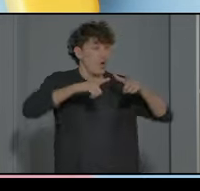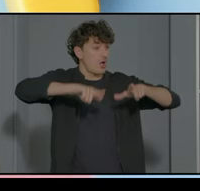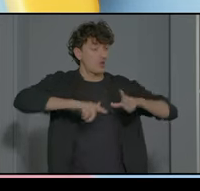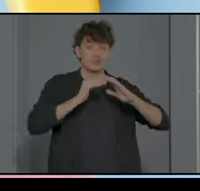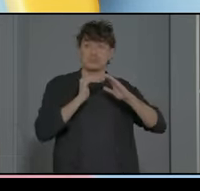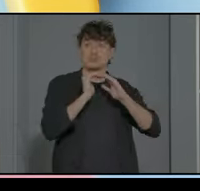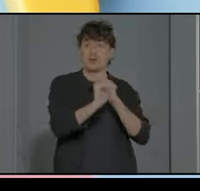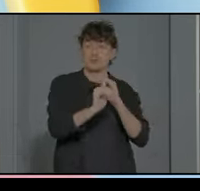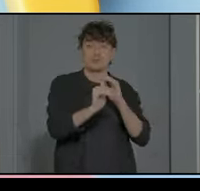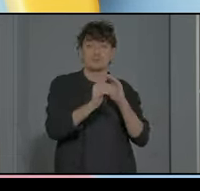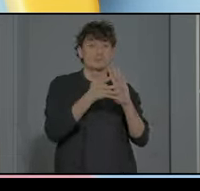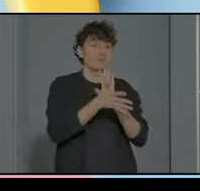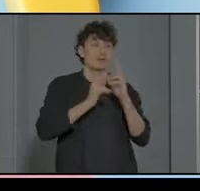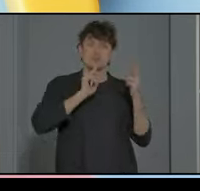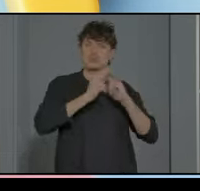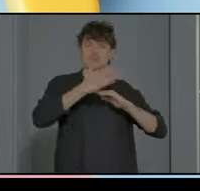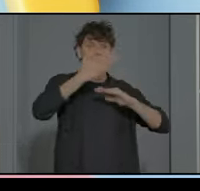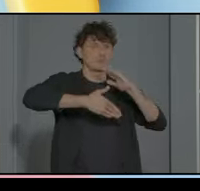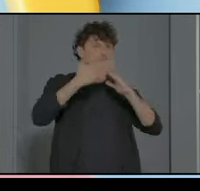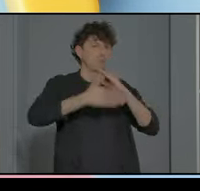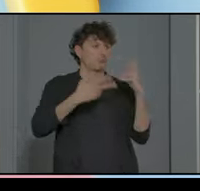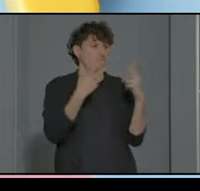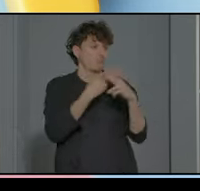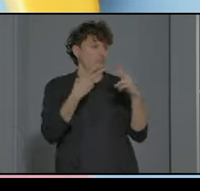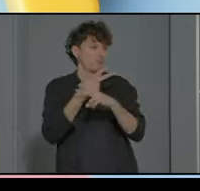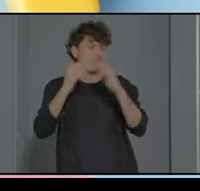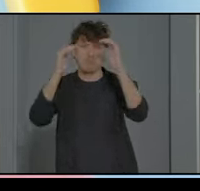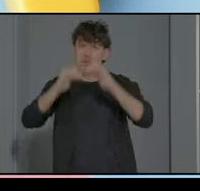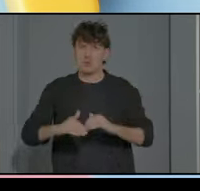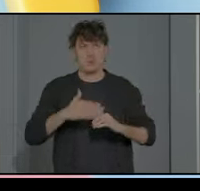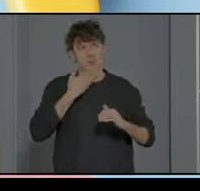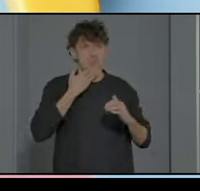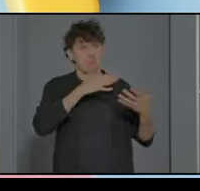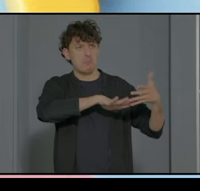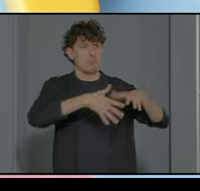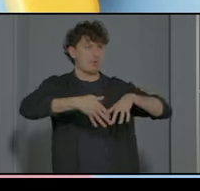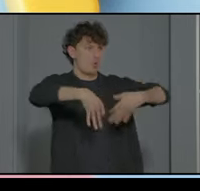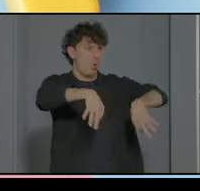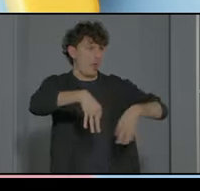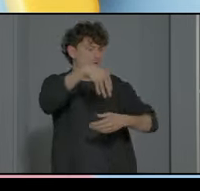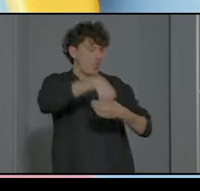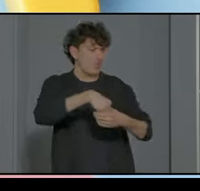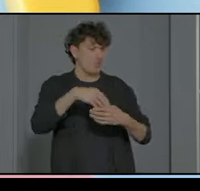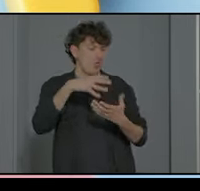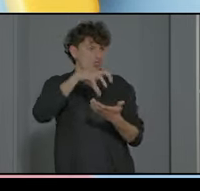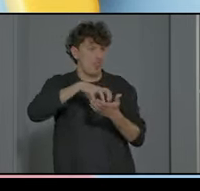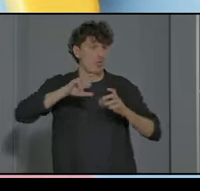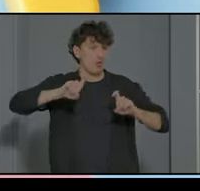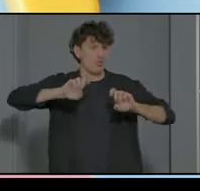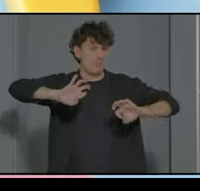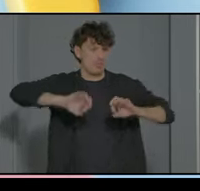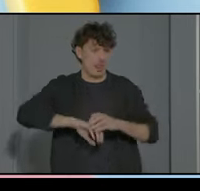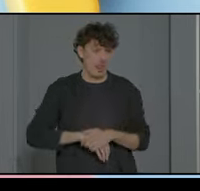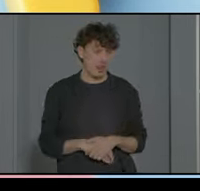respuesta menos restrictiva y más normalizada que puede ofrecer el centro de educación especial vamos a contar con